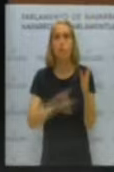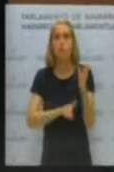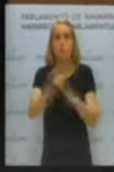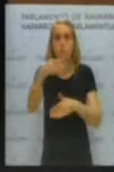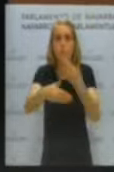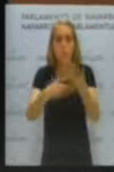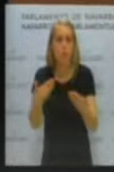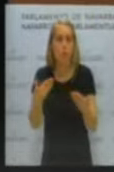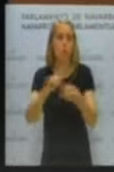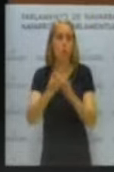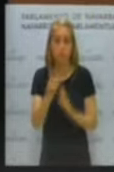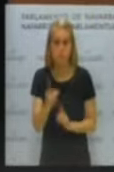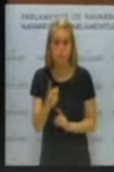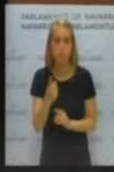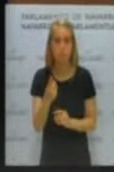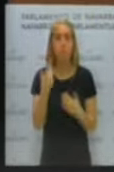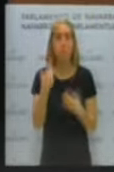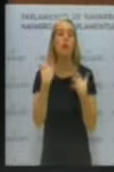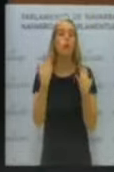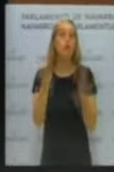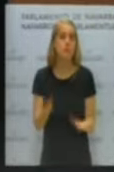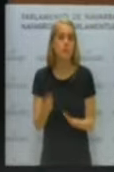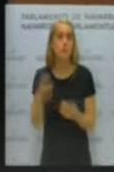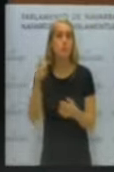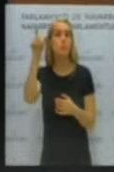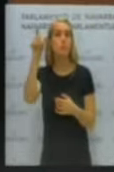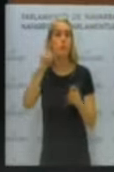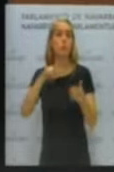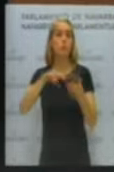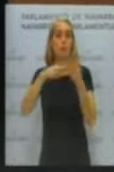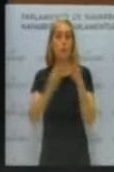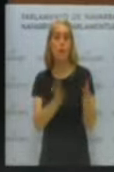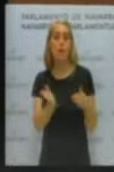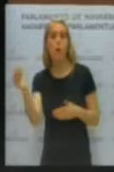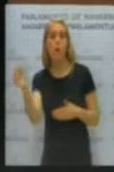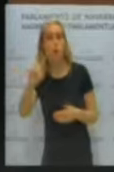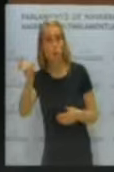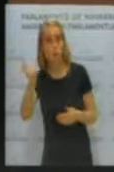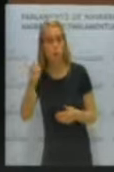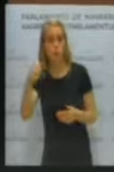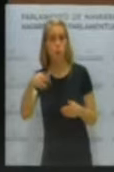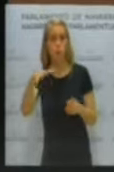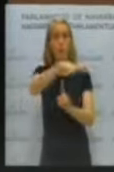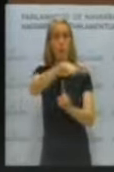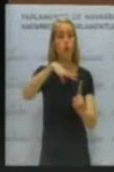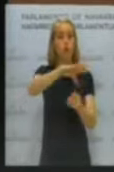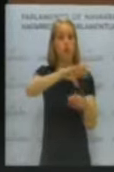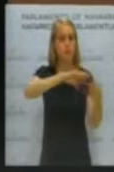alteración, pues otorgaba a esta enmienda una vía que es contextualizar